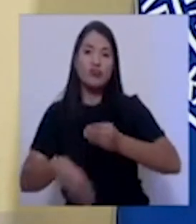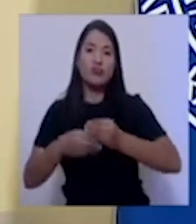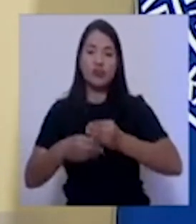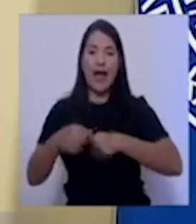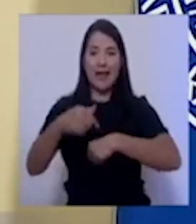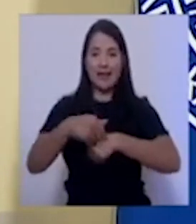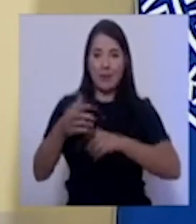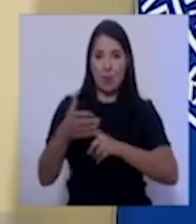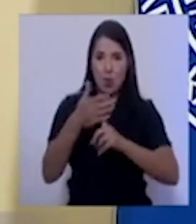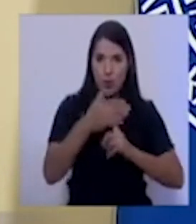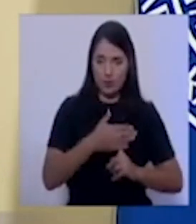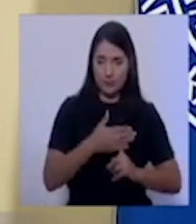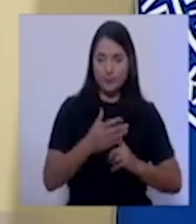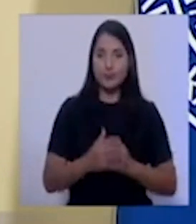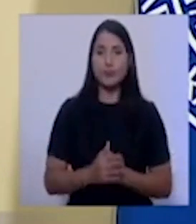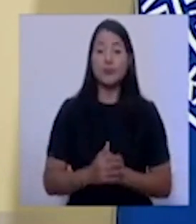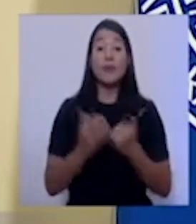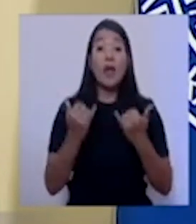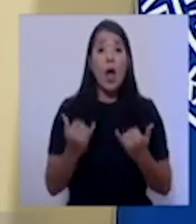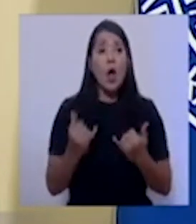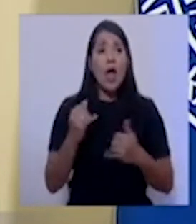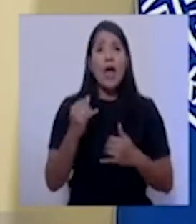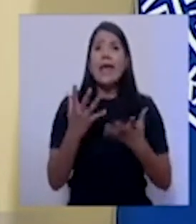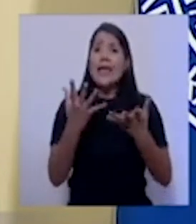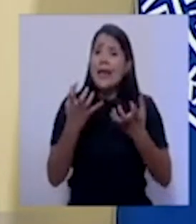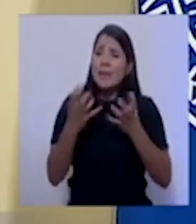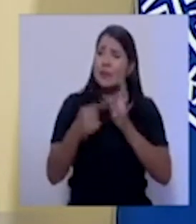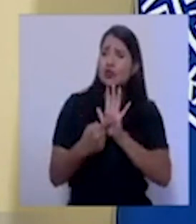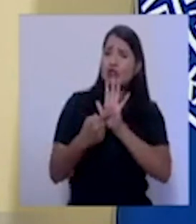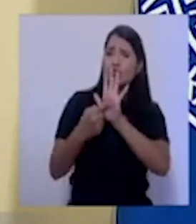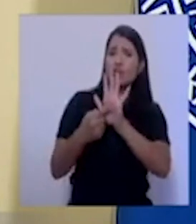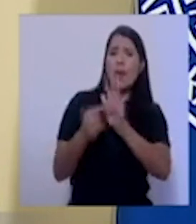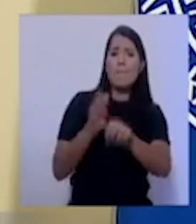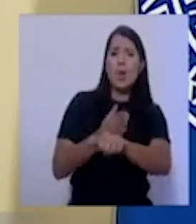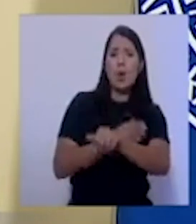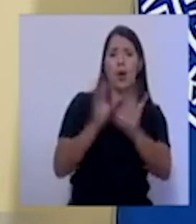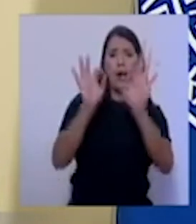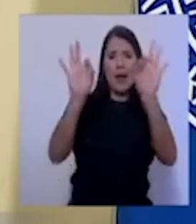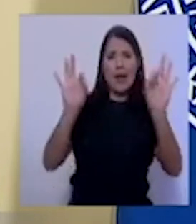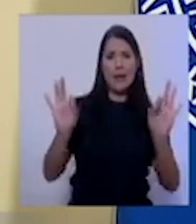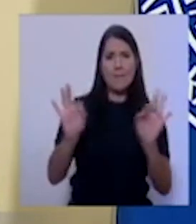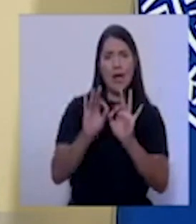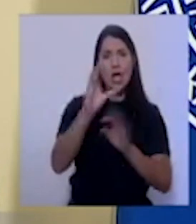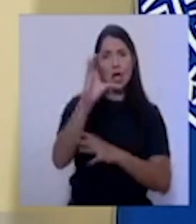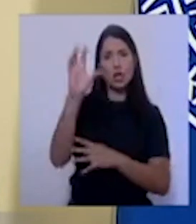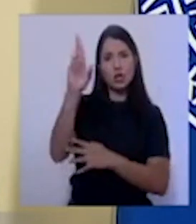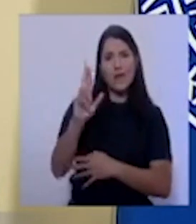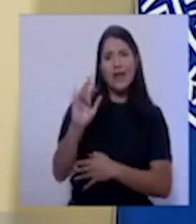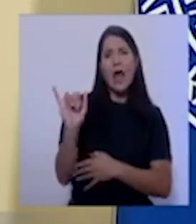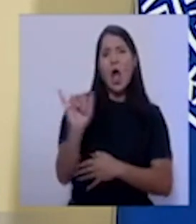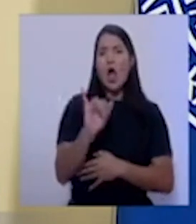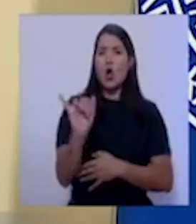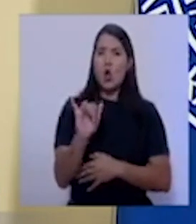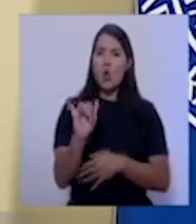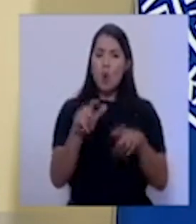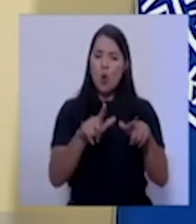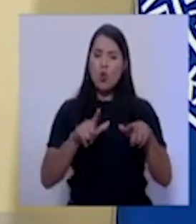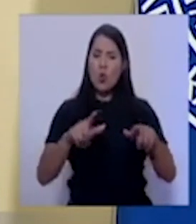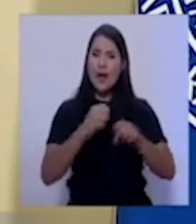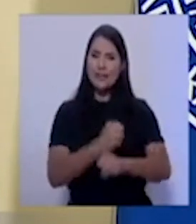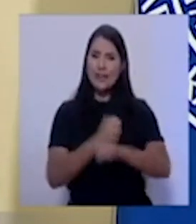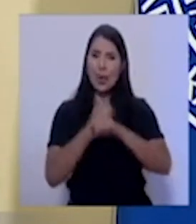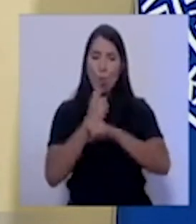Rica como un destino turístico seguro. Por fortuna esa imagen sigue siendo excelente y la debemos cuidar entre todos